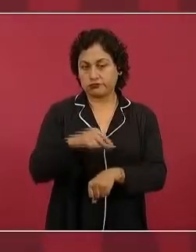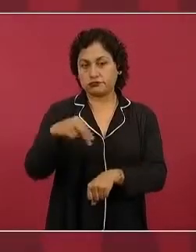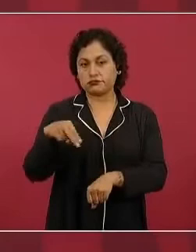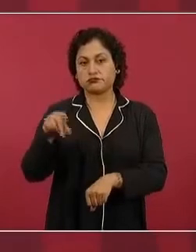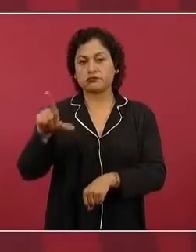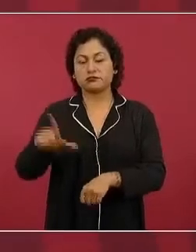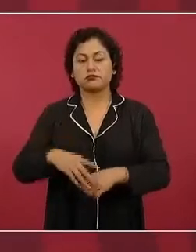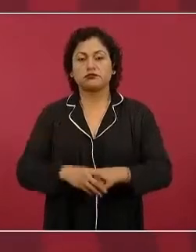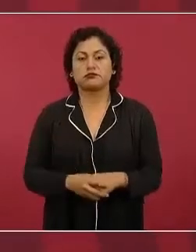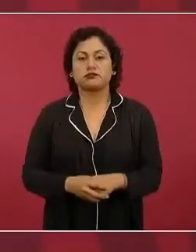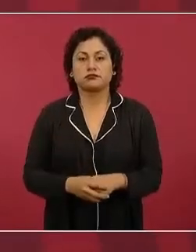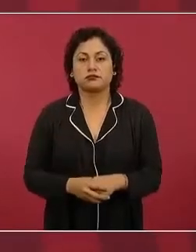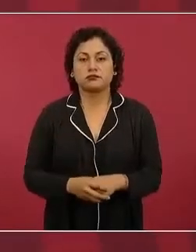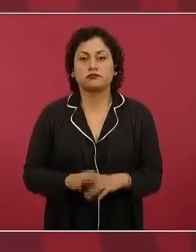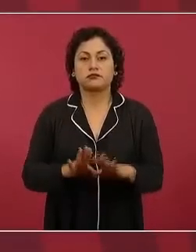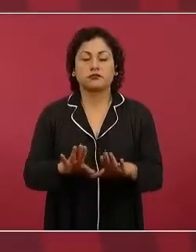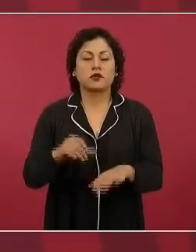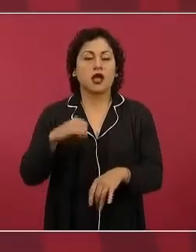Yo me enteré ayer,